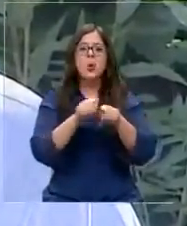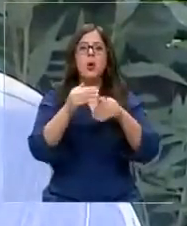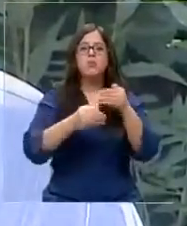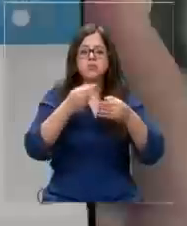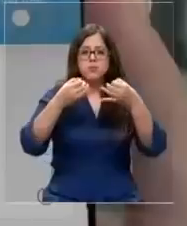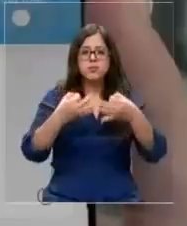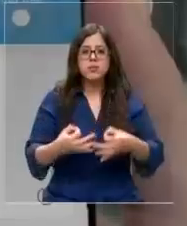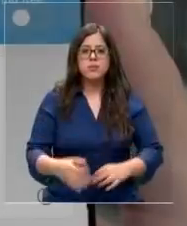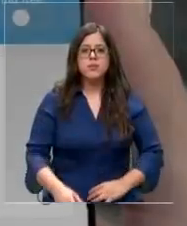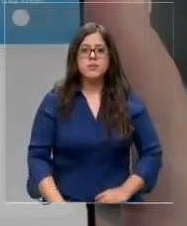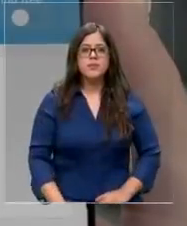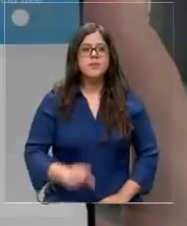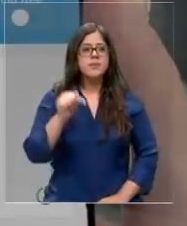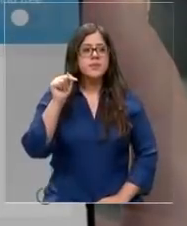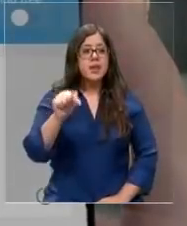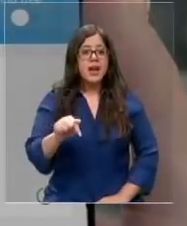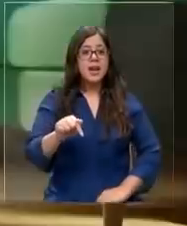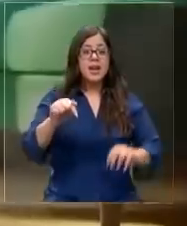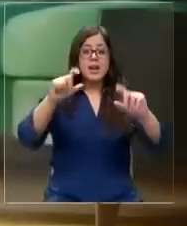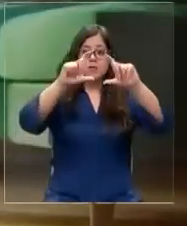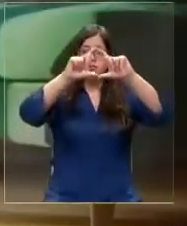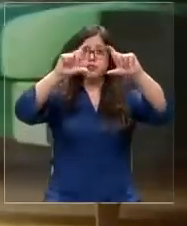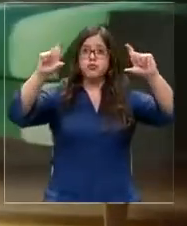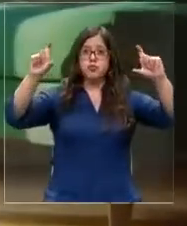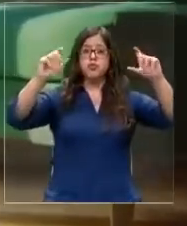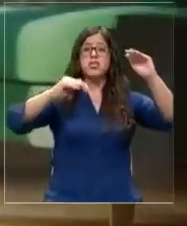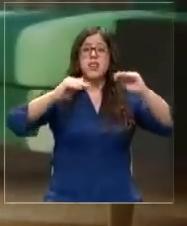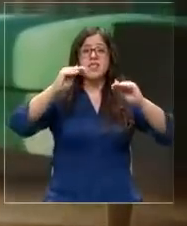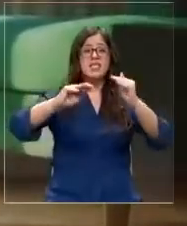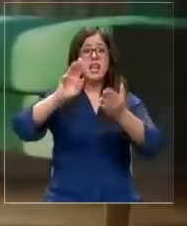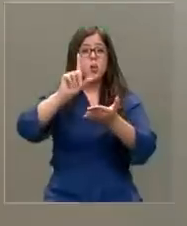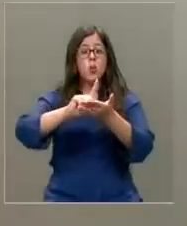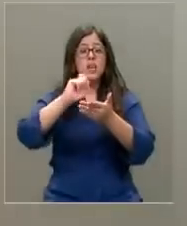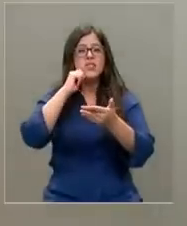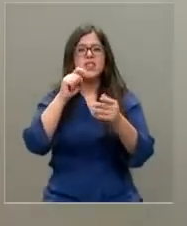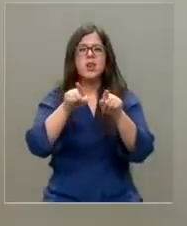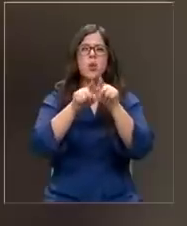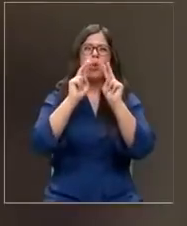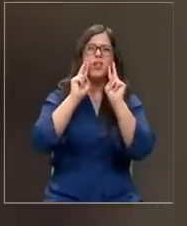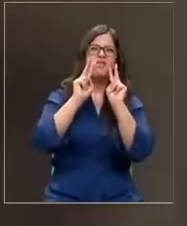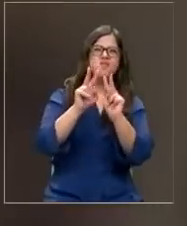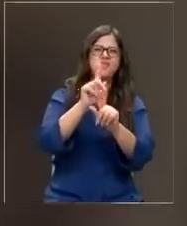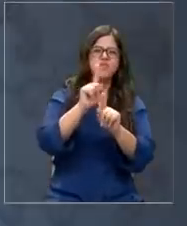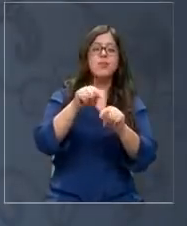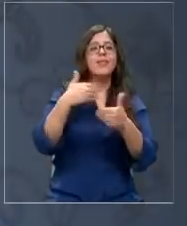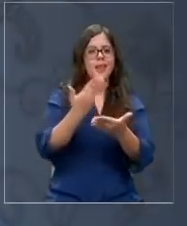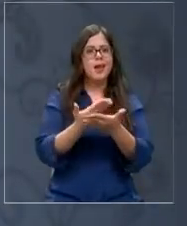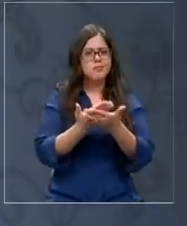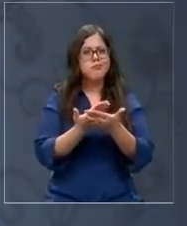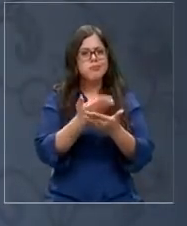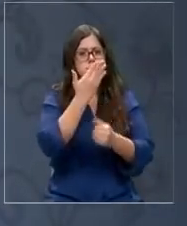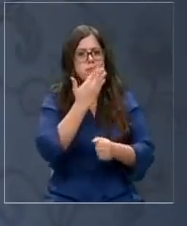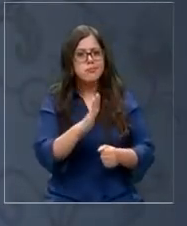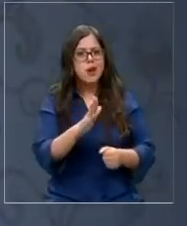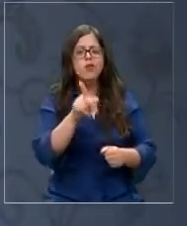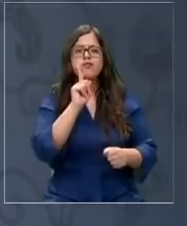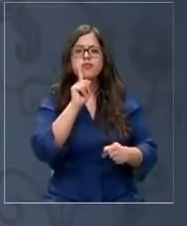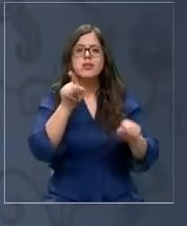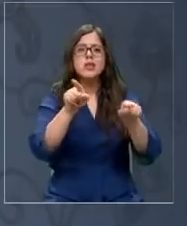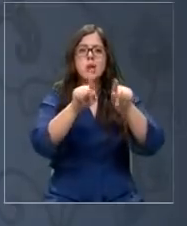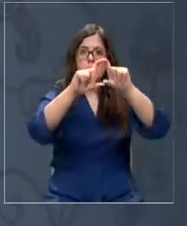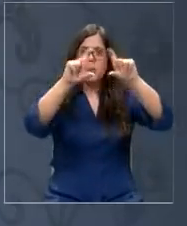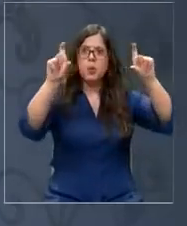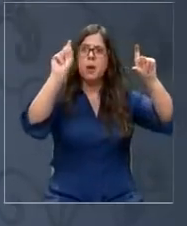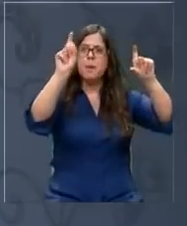y factibilidad. Un equipo que por espacio muchas veces se convertía en un objeto invasivo, ahora se aprovecha mucho mejor. Tener un aire